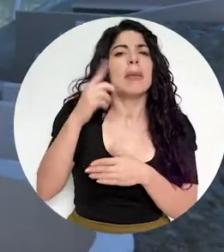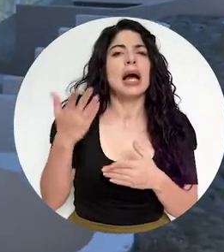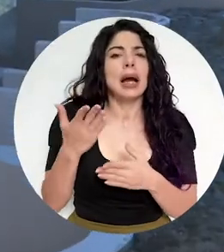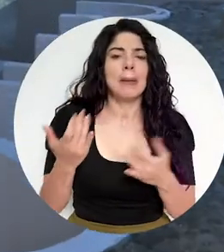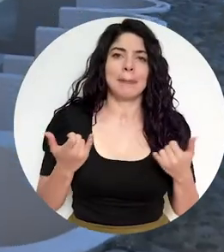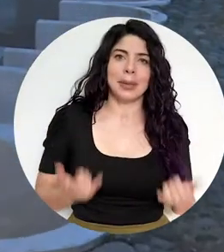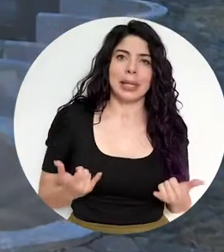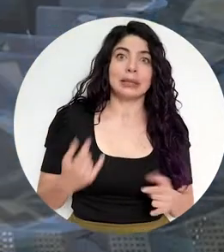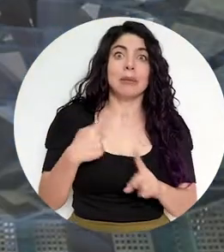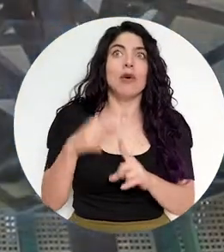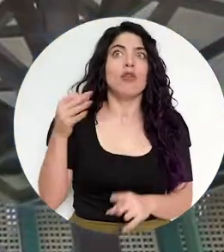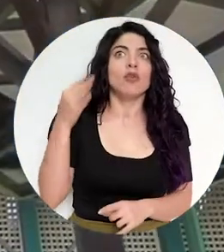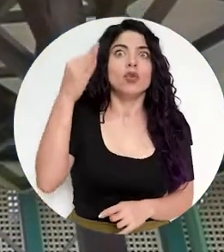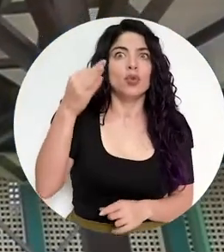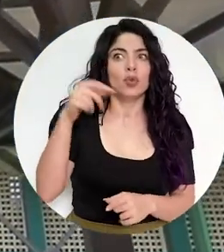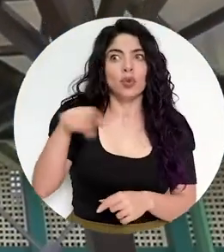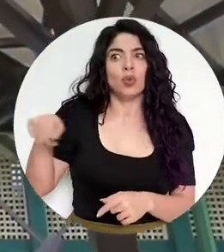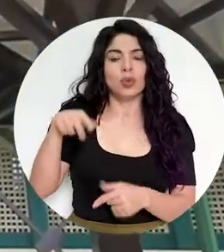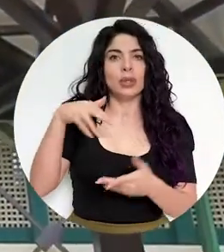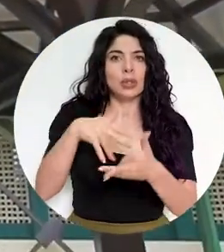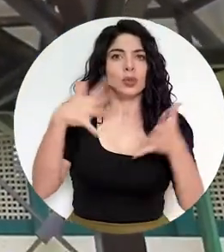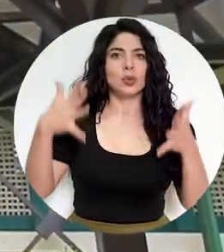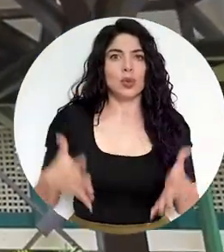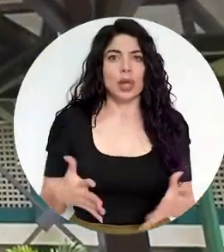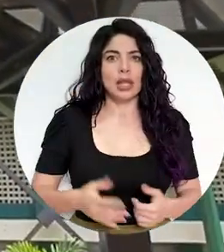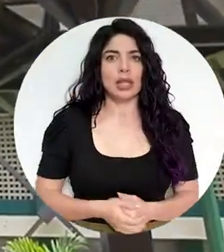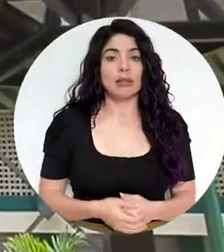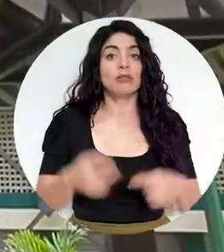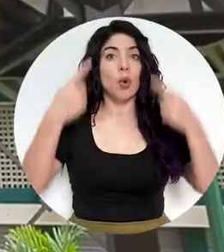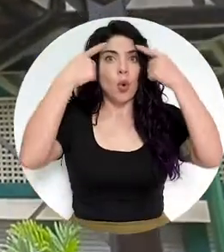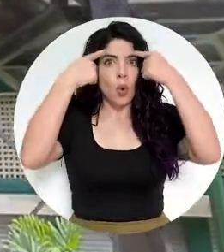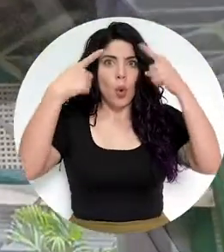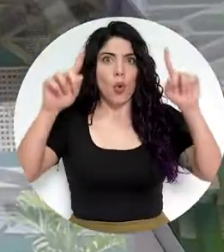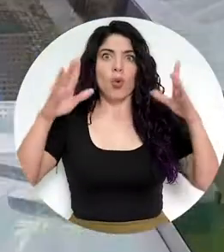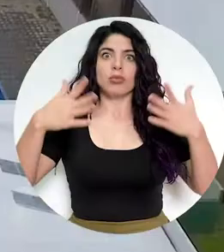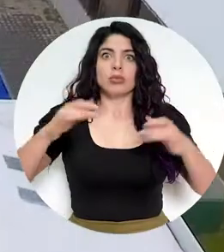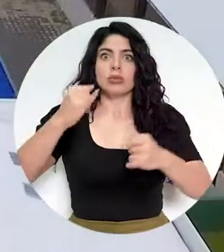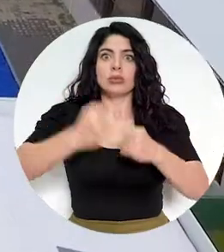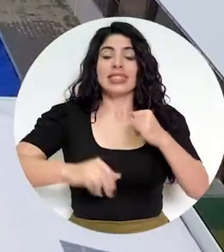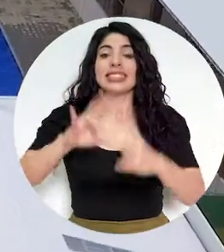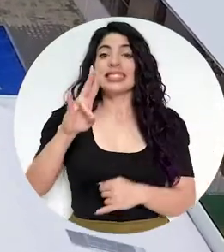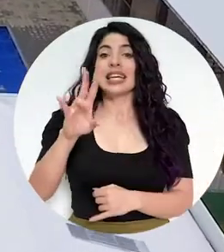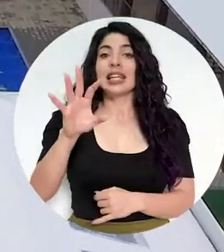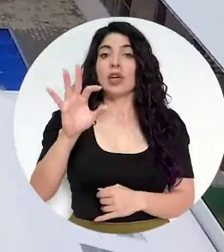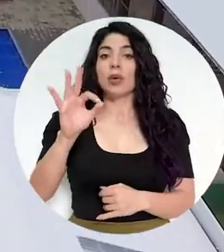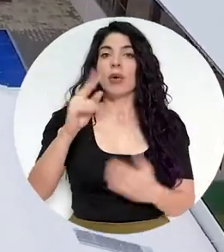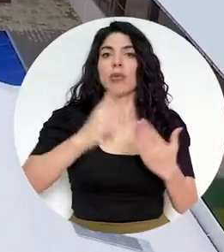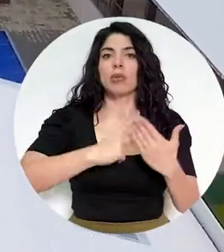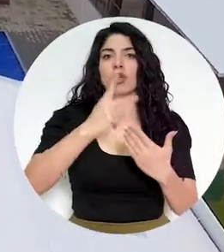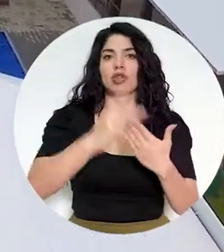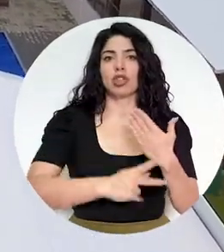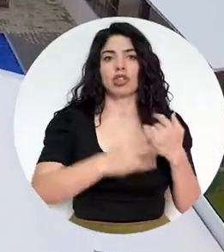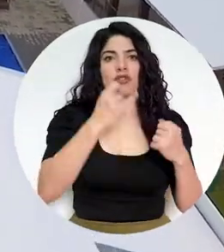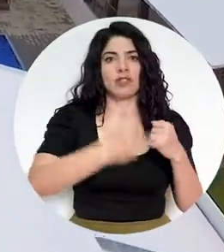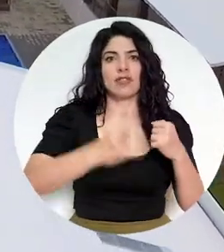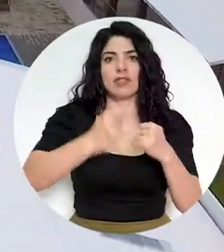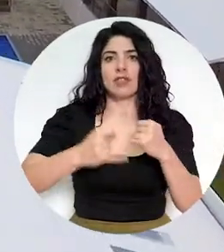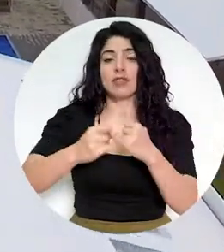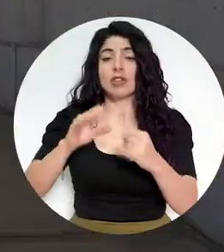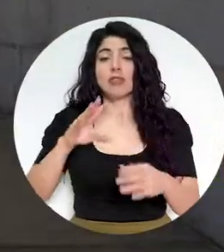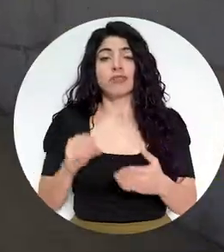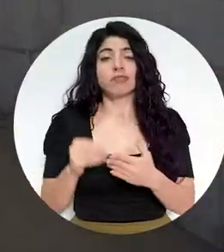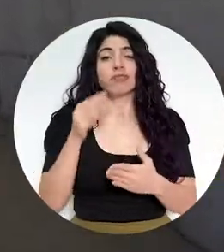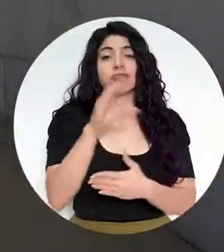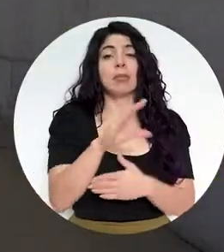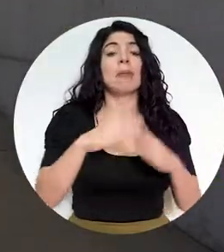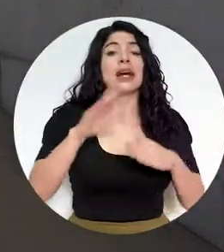en el presente y el futuro de nuestros estudiantes. Logramos finalizar 79 proyectos